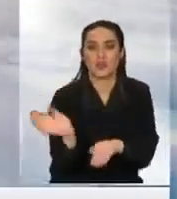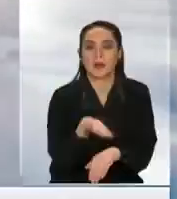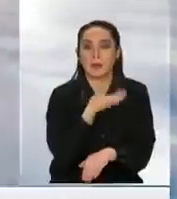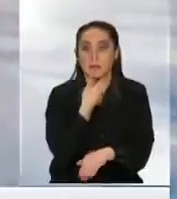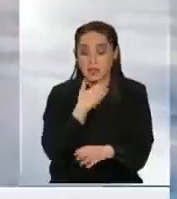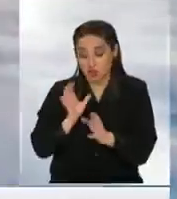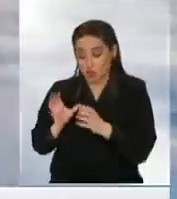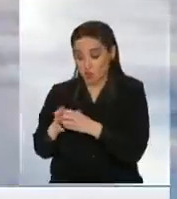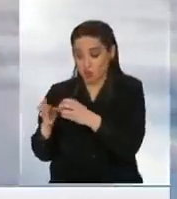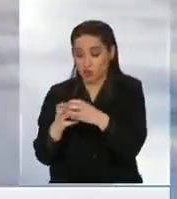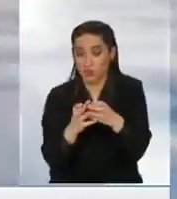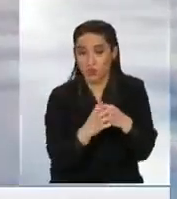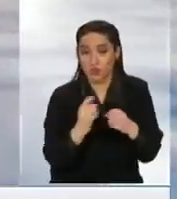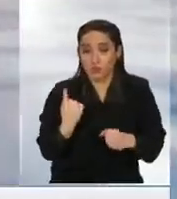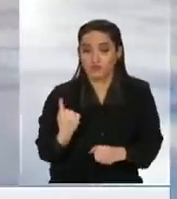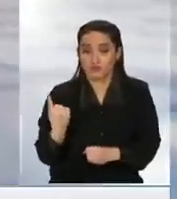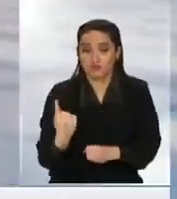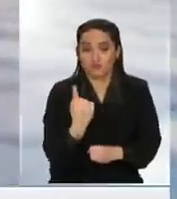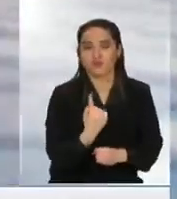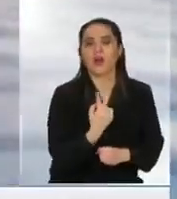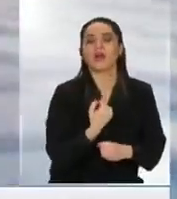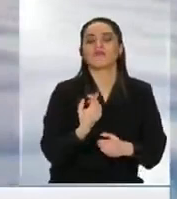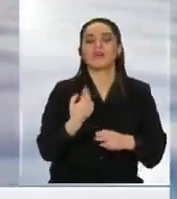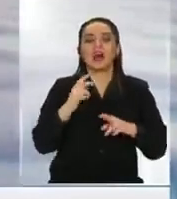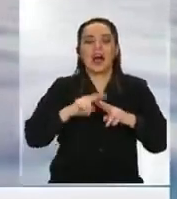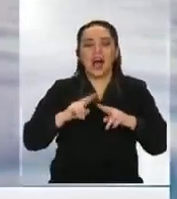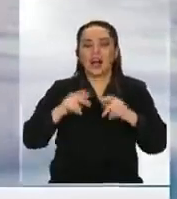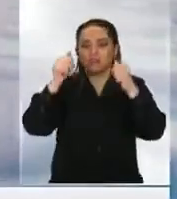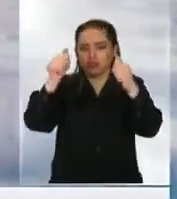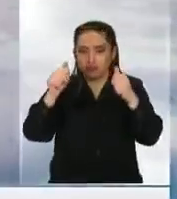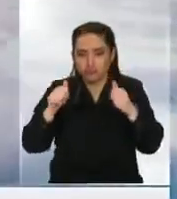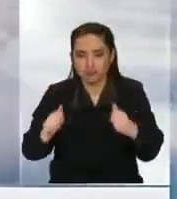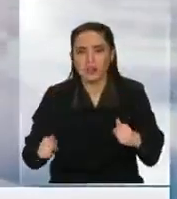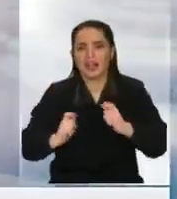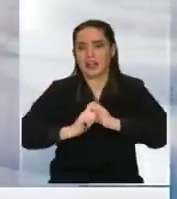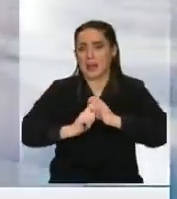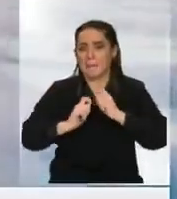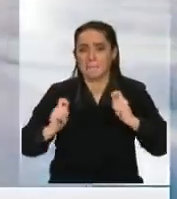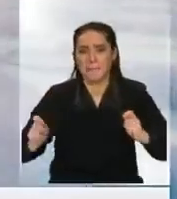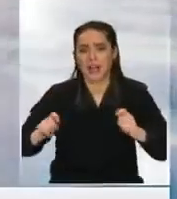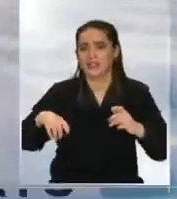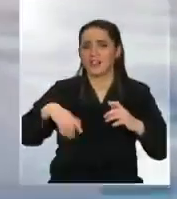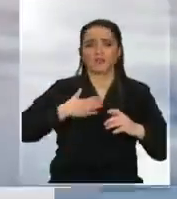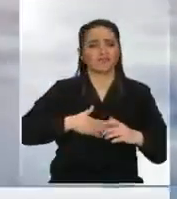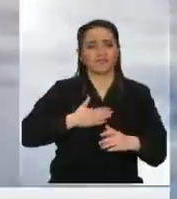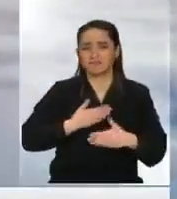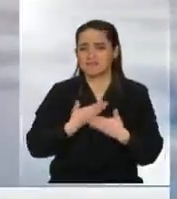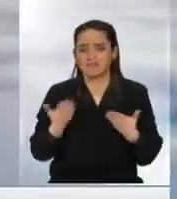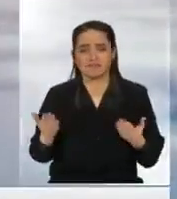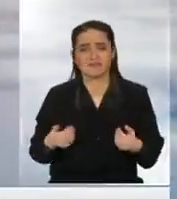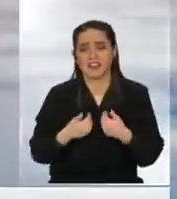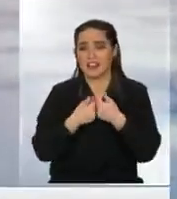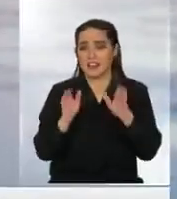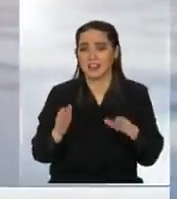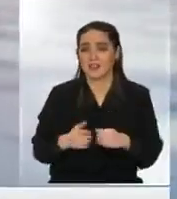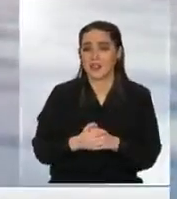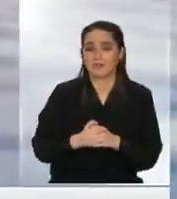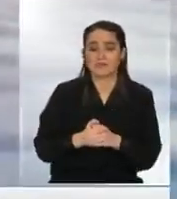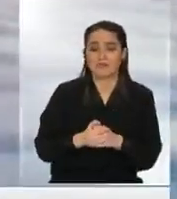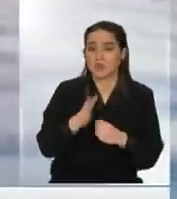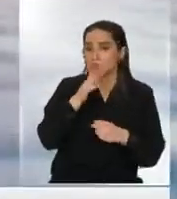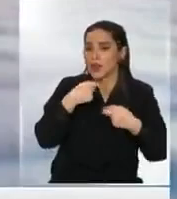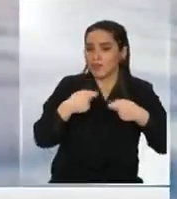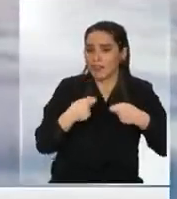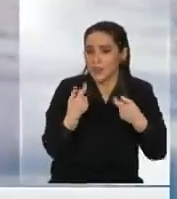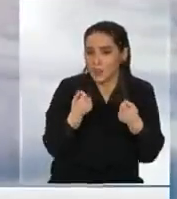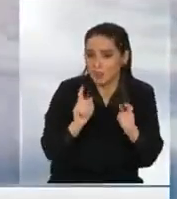comando hiciera las gráficas, los lemas, las formas de campaña que tuvieron a disposición porque tenemos muy pocos recursos. Exacto. ¿Cómo